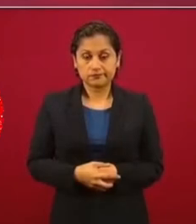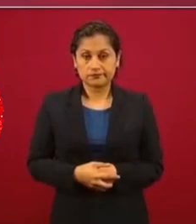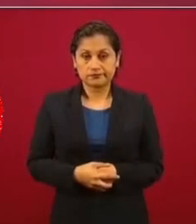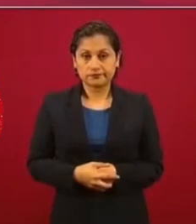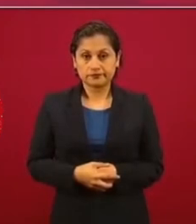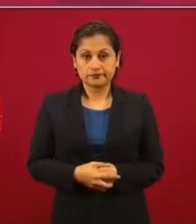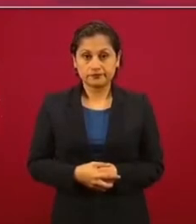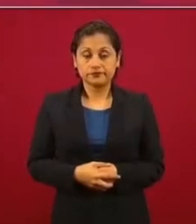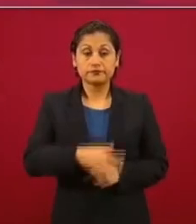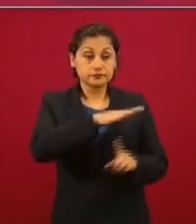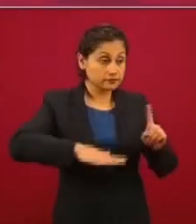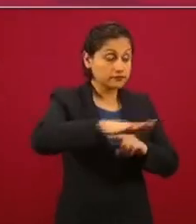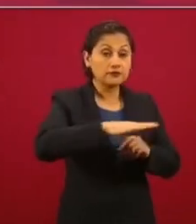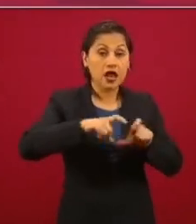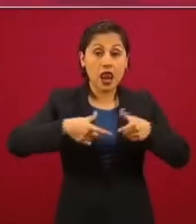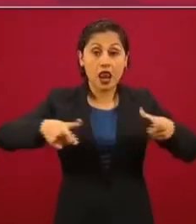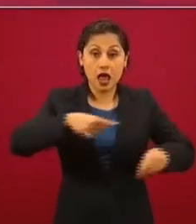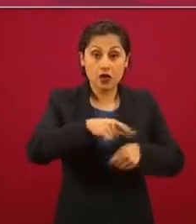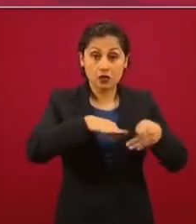Iban a acabar con el largo de Texcoco.